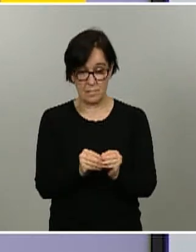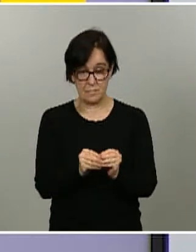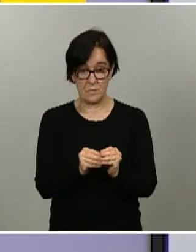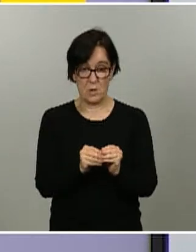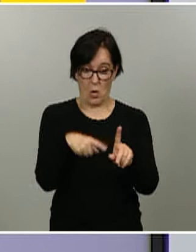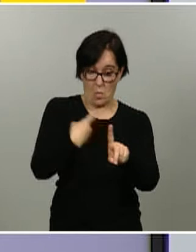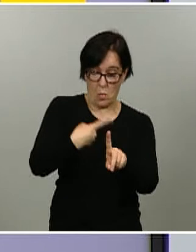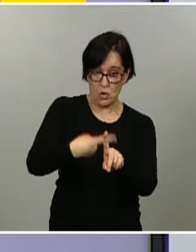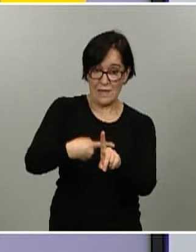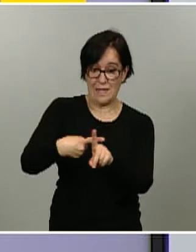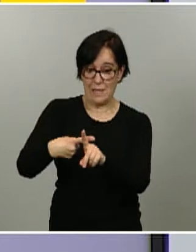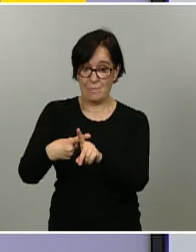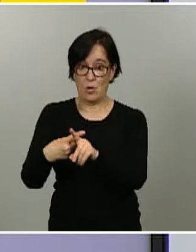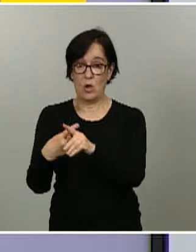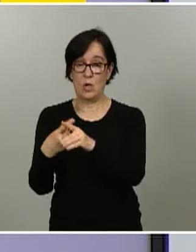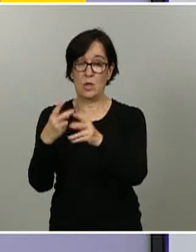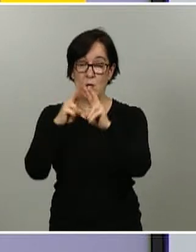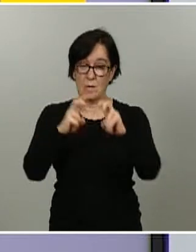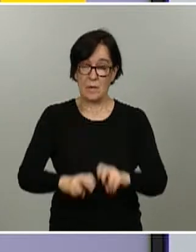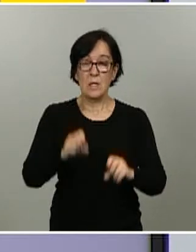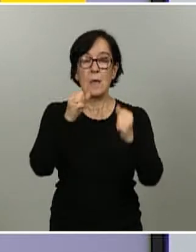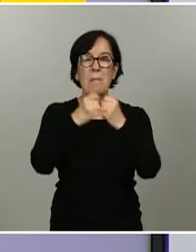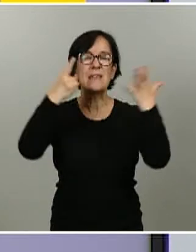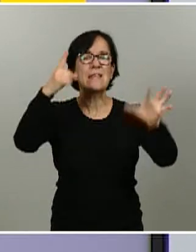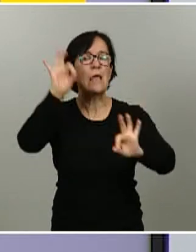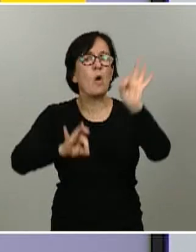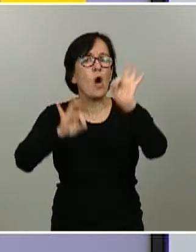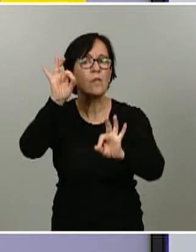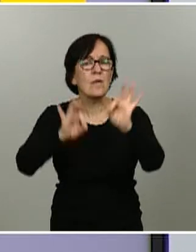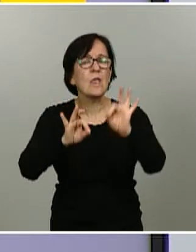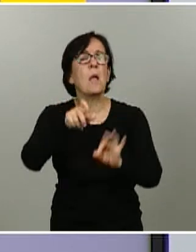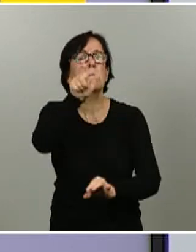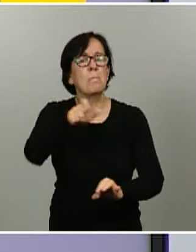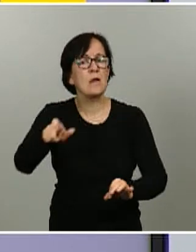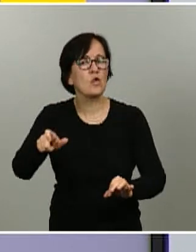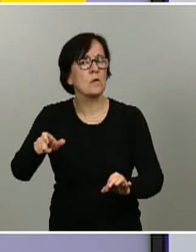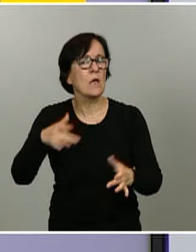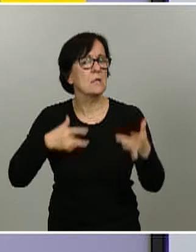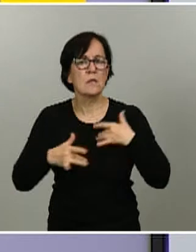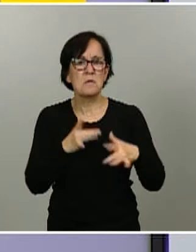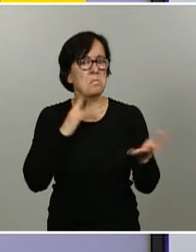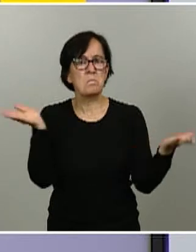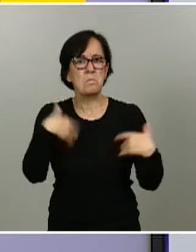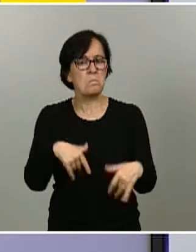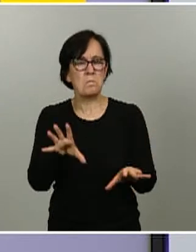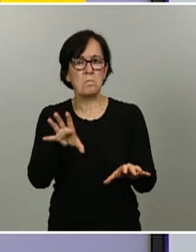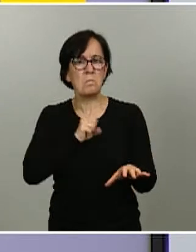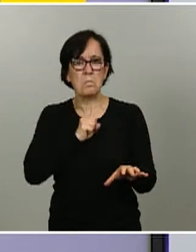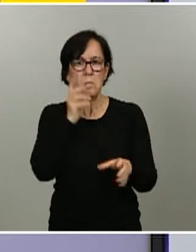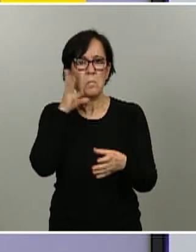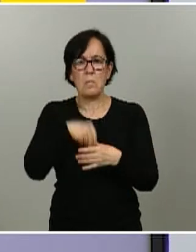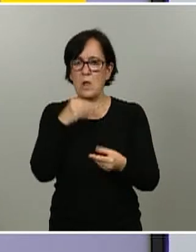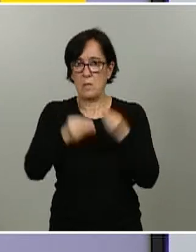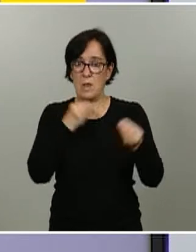encontrado en el estudio, un 26% de ellos son personas asintomáticas, que no refieren ninguno de los síntomas por los que hemos